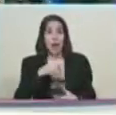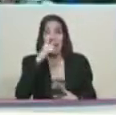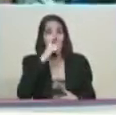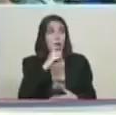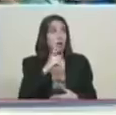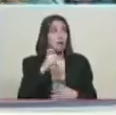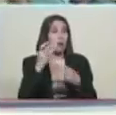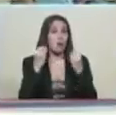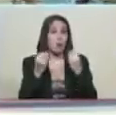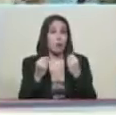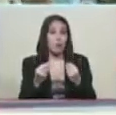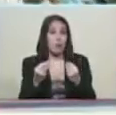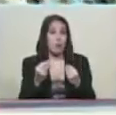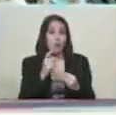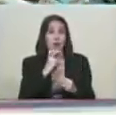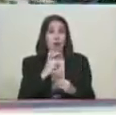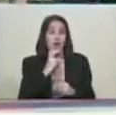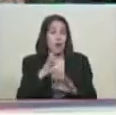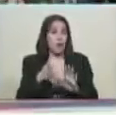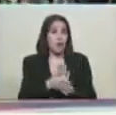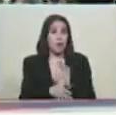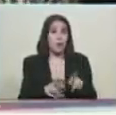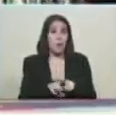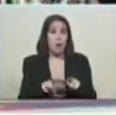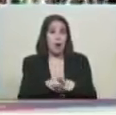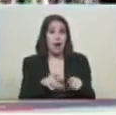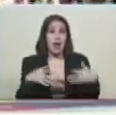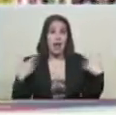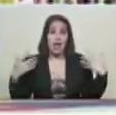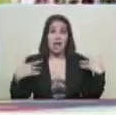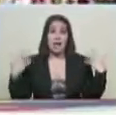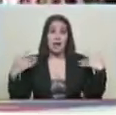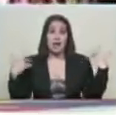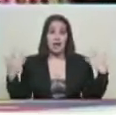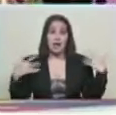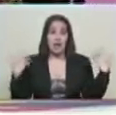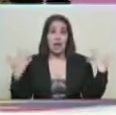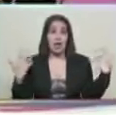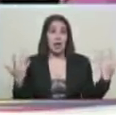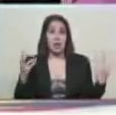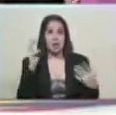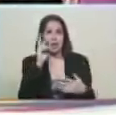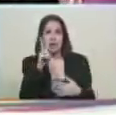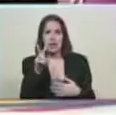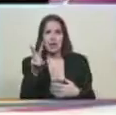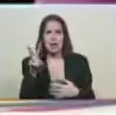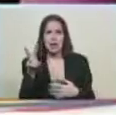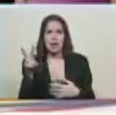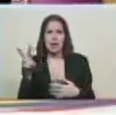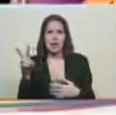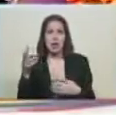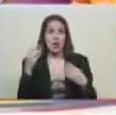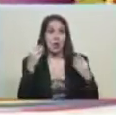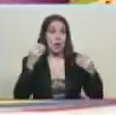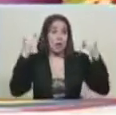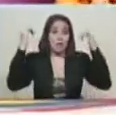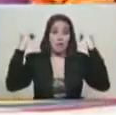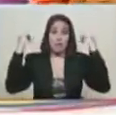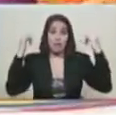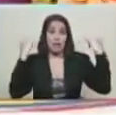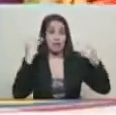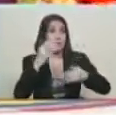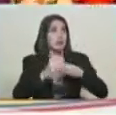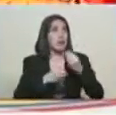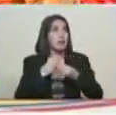oro, la edad de la alegría, de la felicidad. Ahí van a, mira, cuántos matines patrióticos